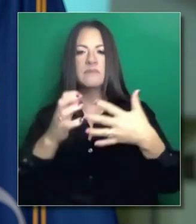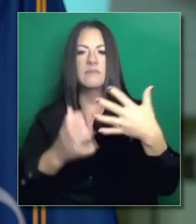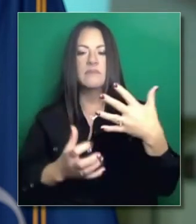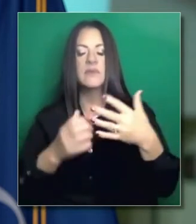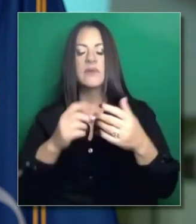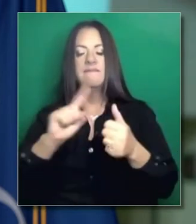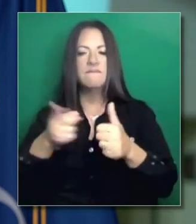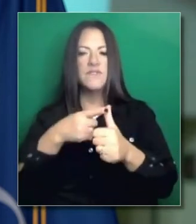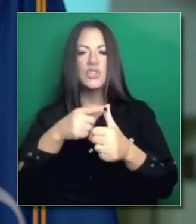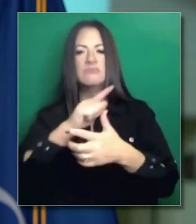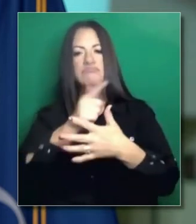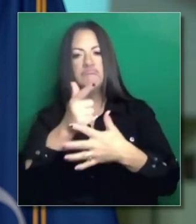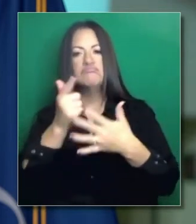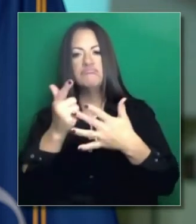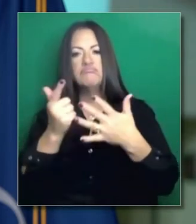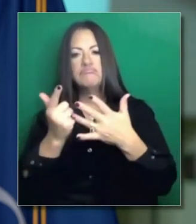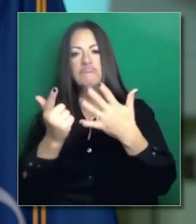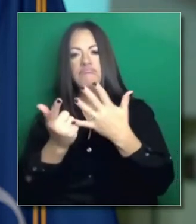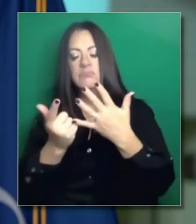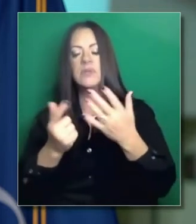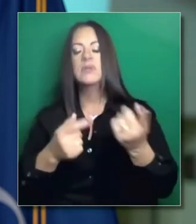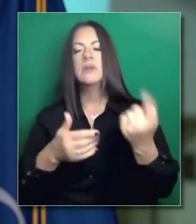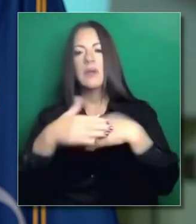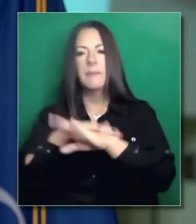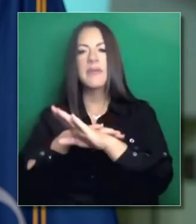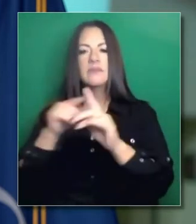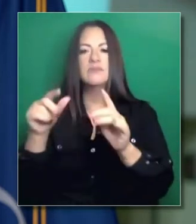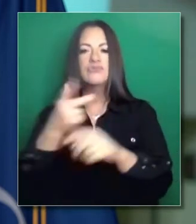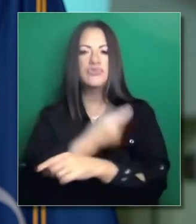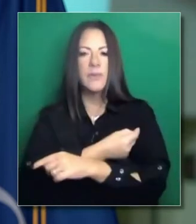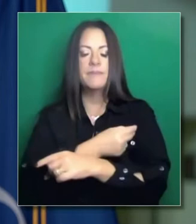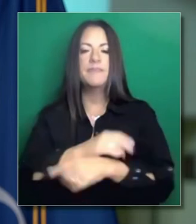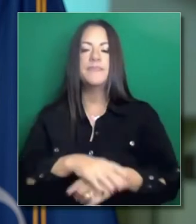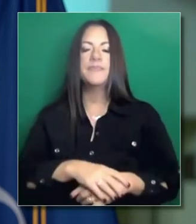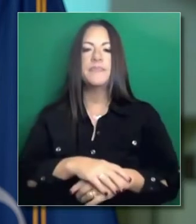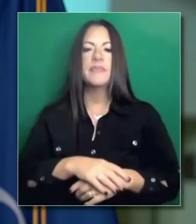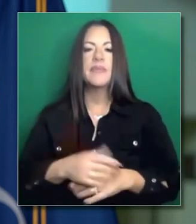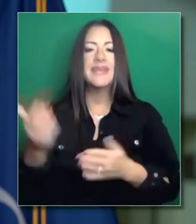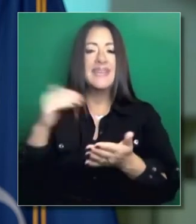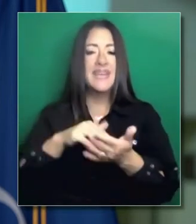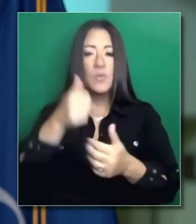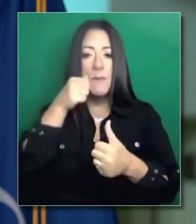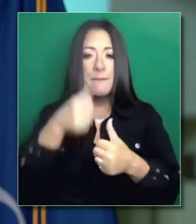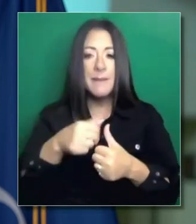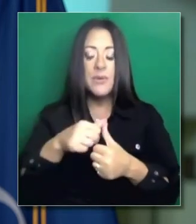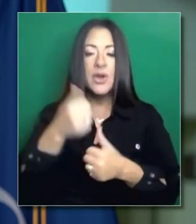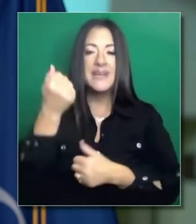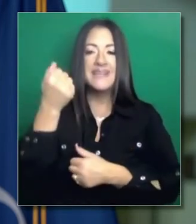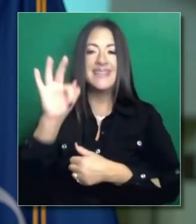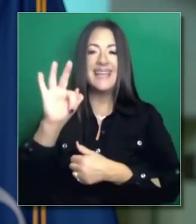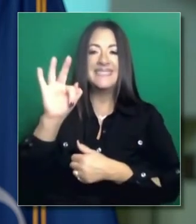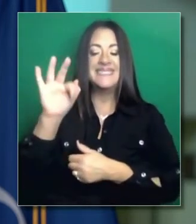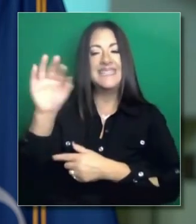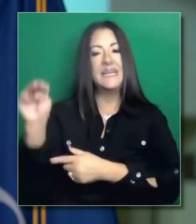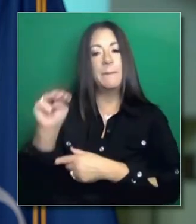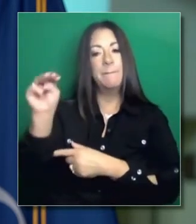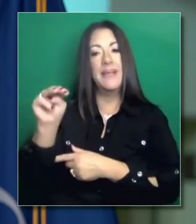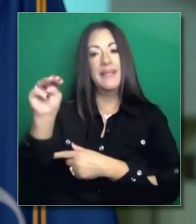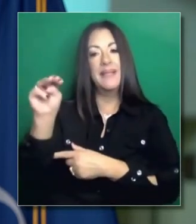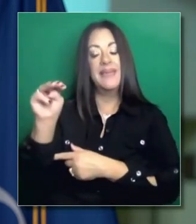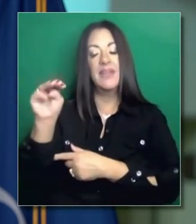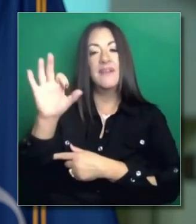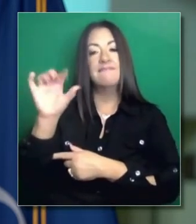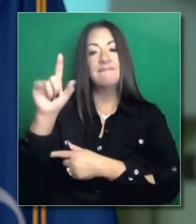existen antes de la pandemia sobre protocolos para bien establecidos. Un recordatorio de 19 millones de